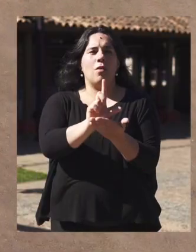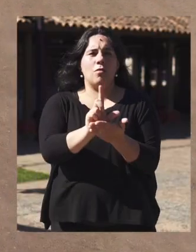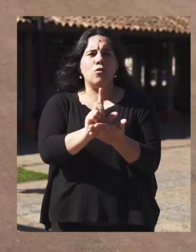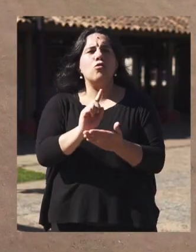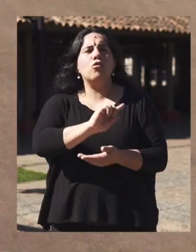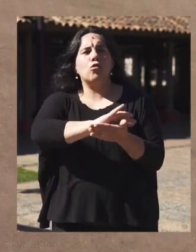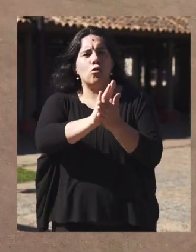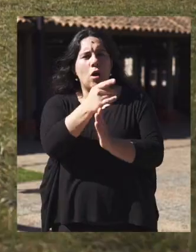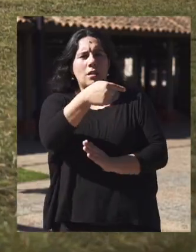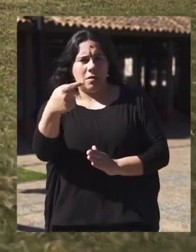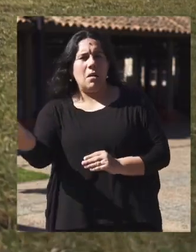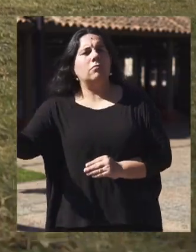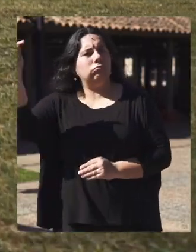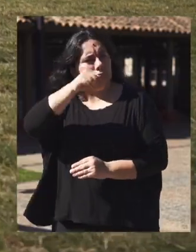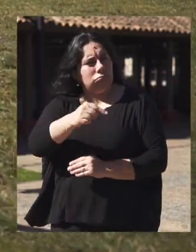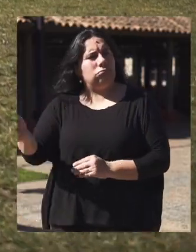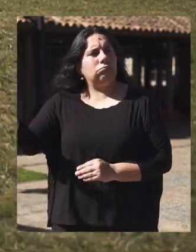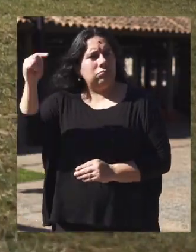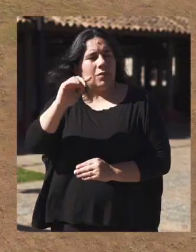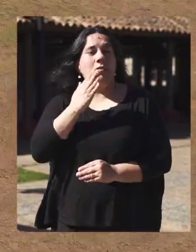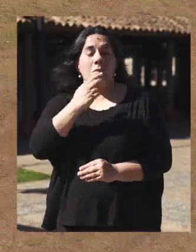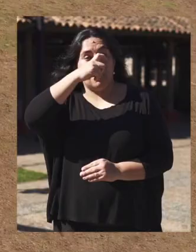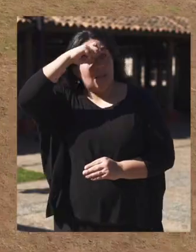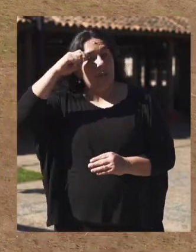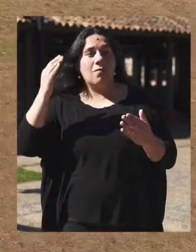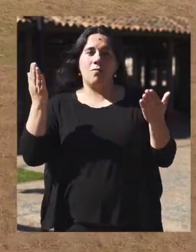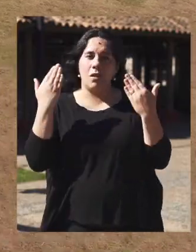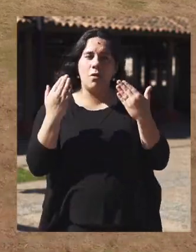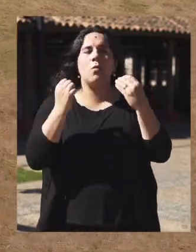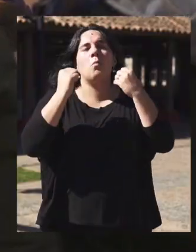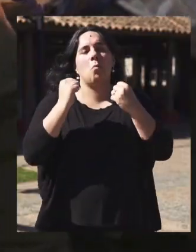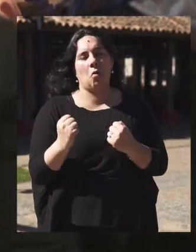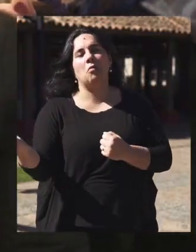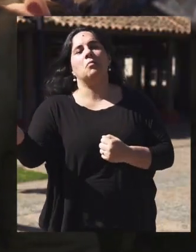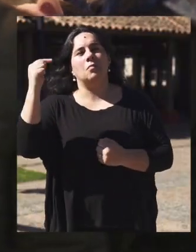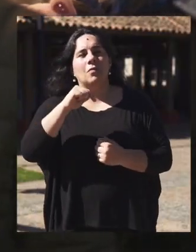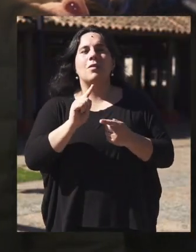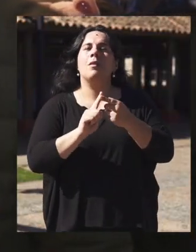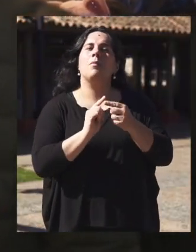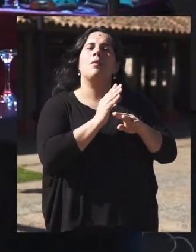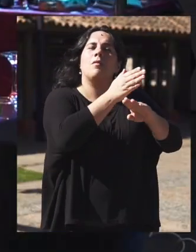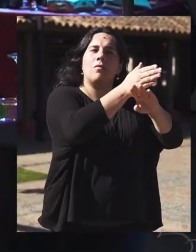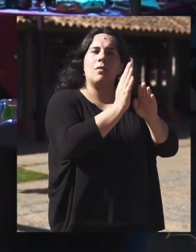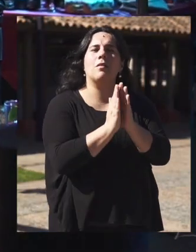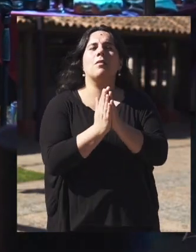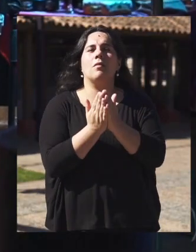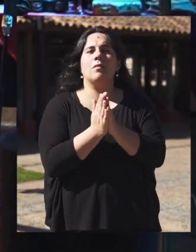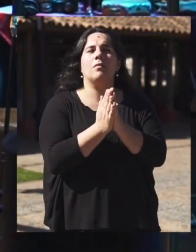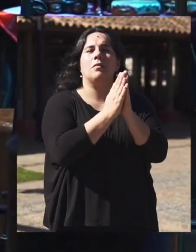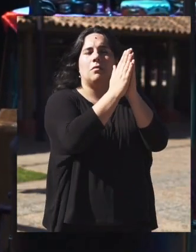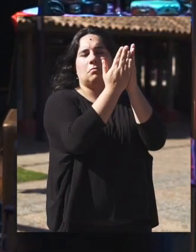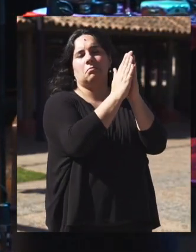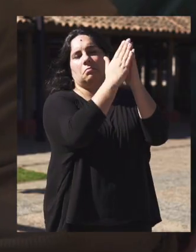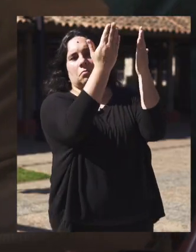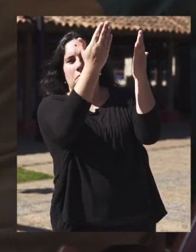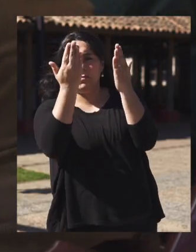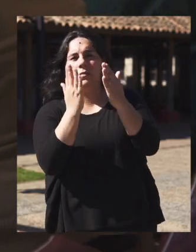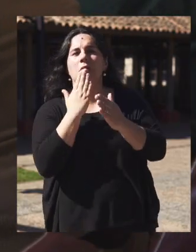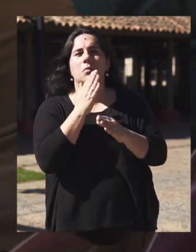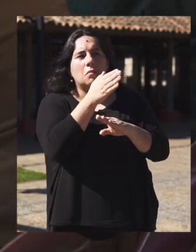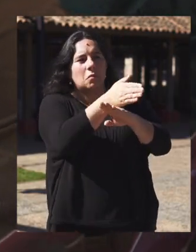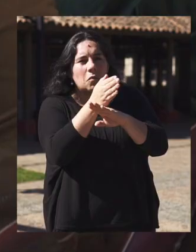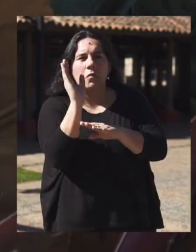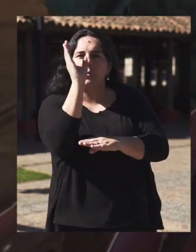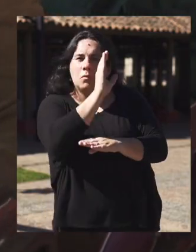eso vengo cada semana a la universidad, incluso en el verano. Puedo asistir al ciclo educativo de sus centros de extensión y a la Biblioteca Pública de la Villa